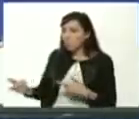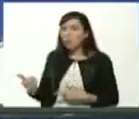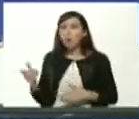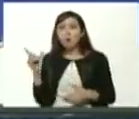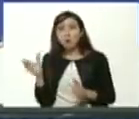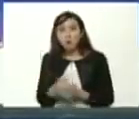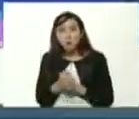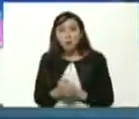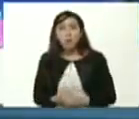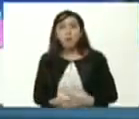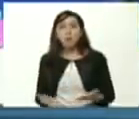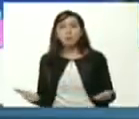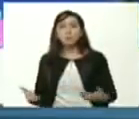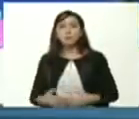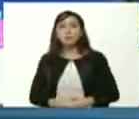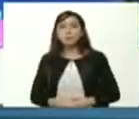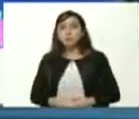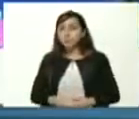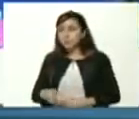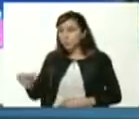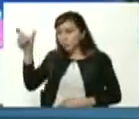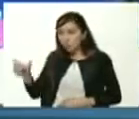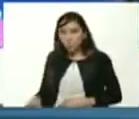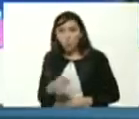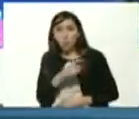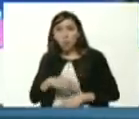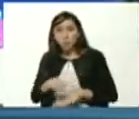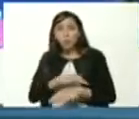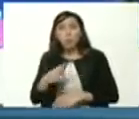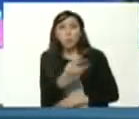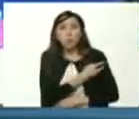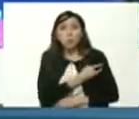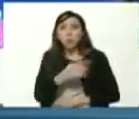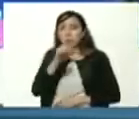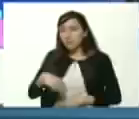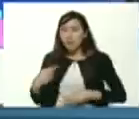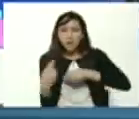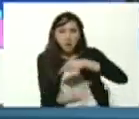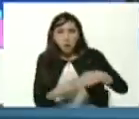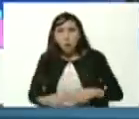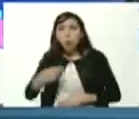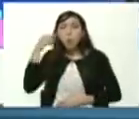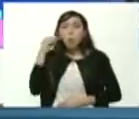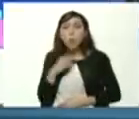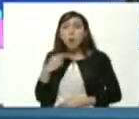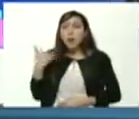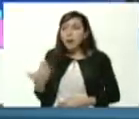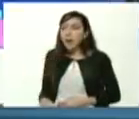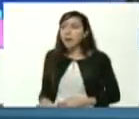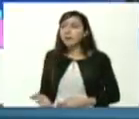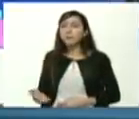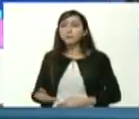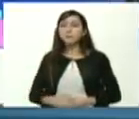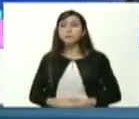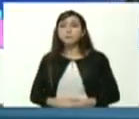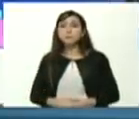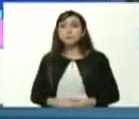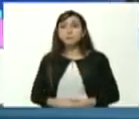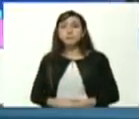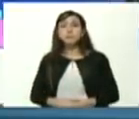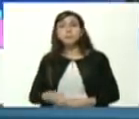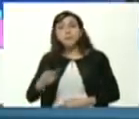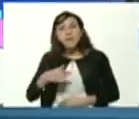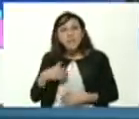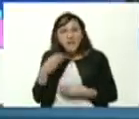César Trumpi la revolución bolivariana Alfred Nazaret si